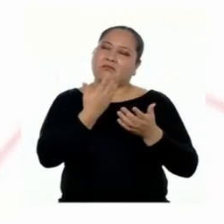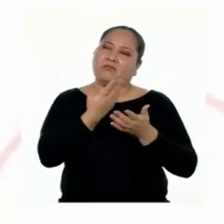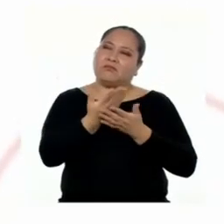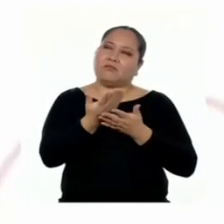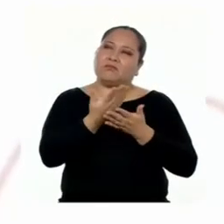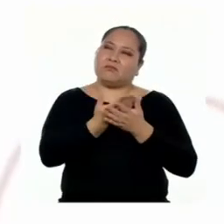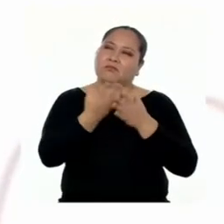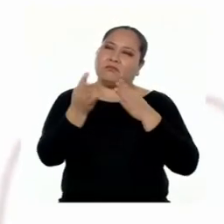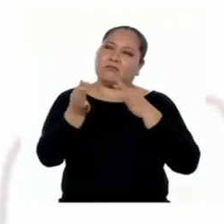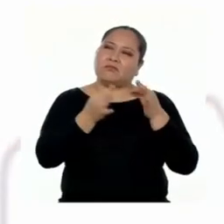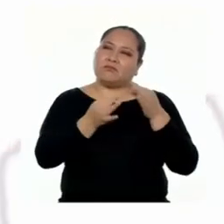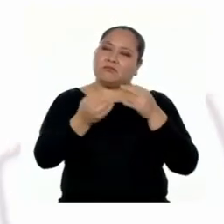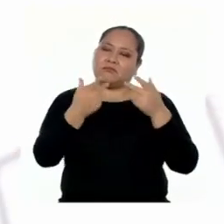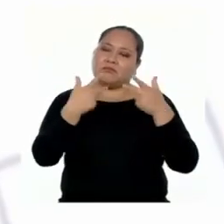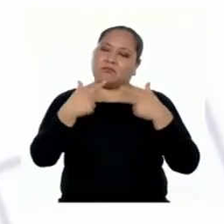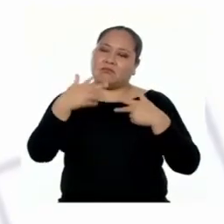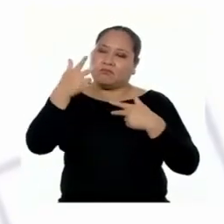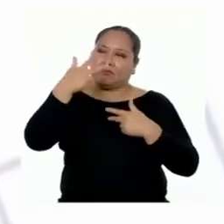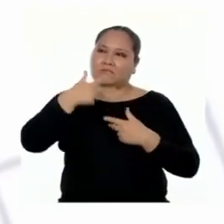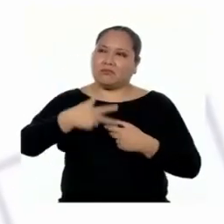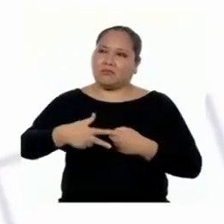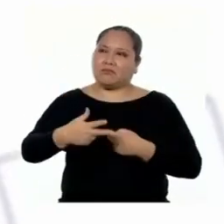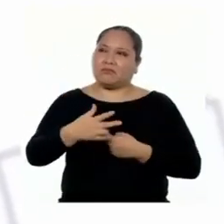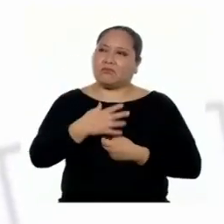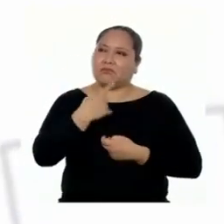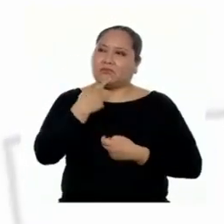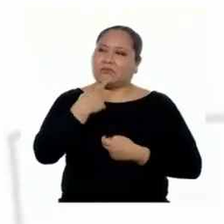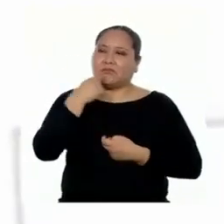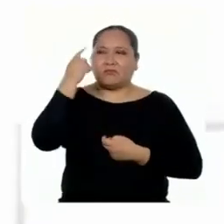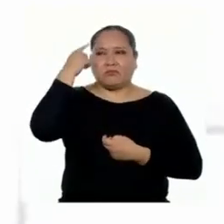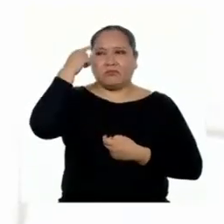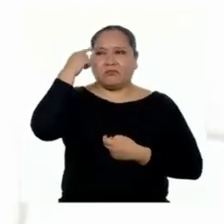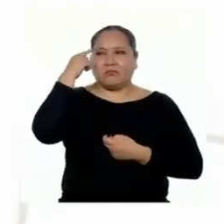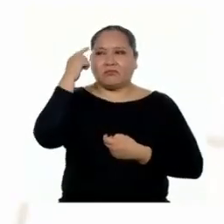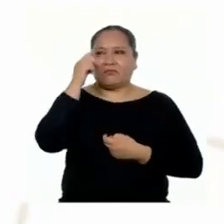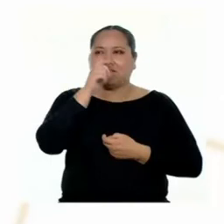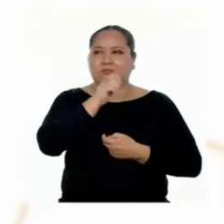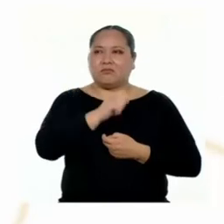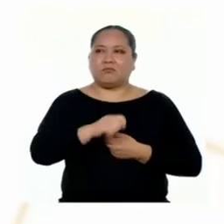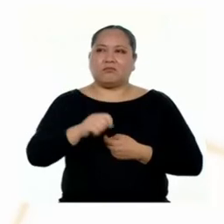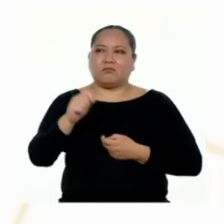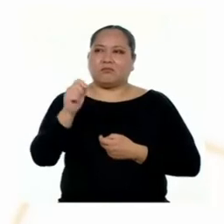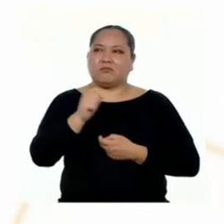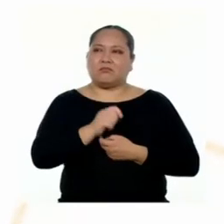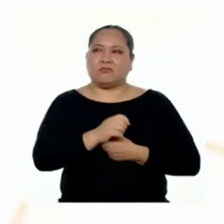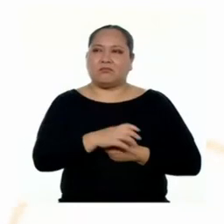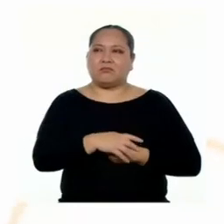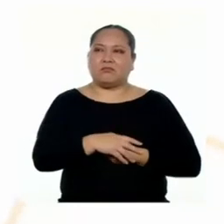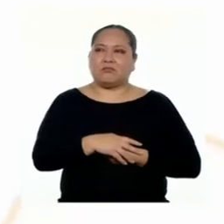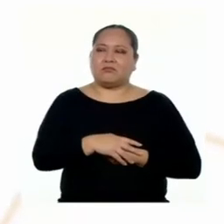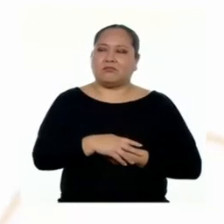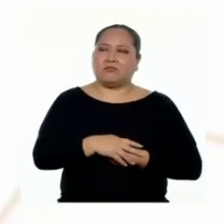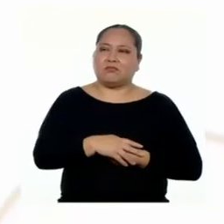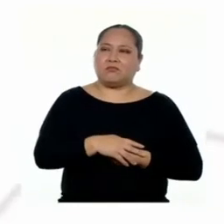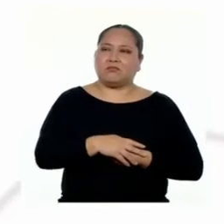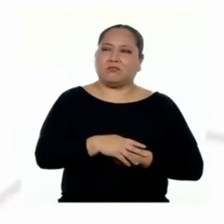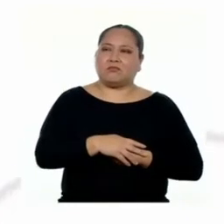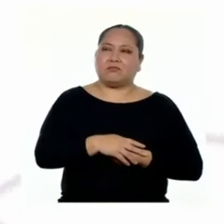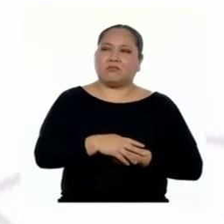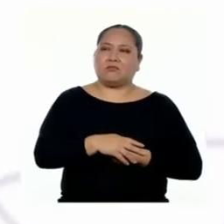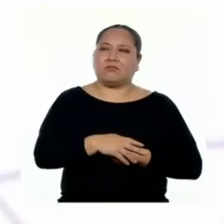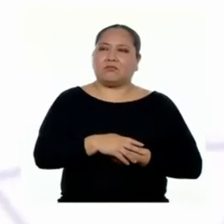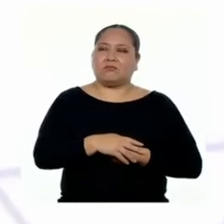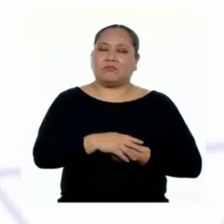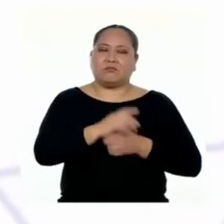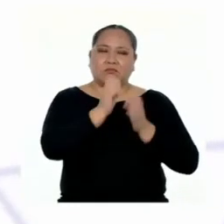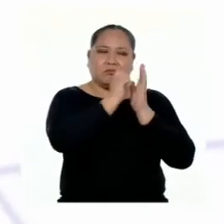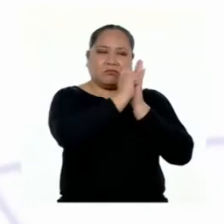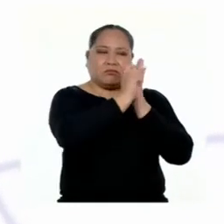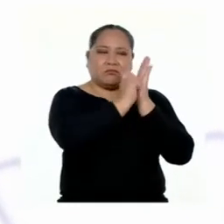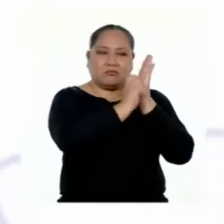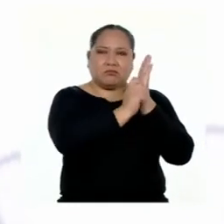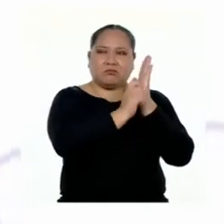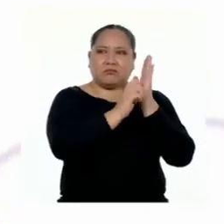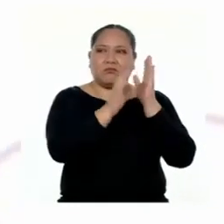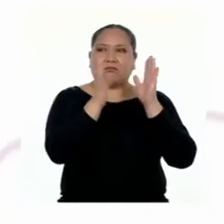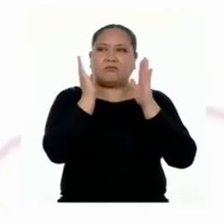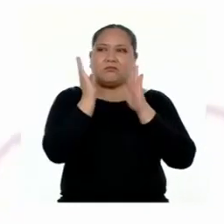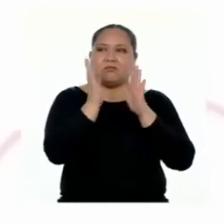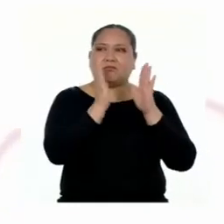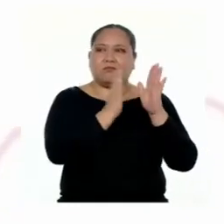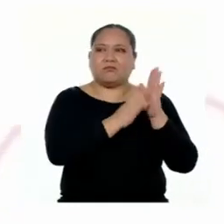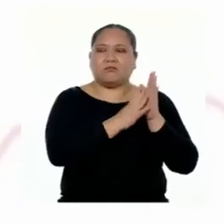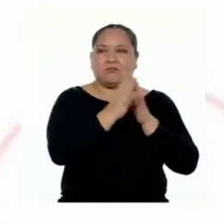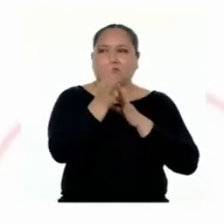un sustento como en las tres últimas. Creo que marcaré en la casilla no. En comentarios puedes escribir...